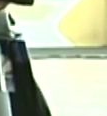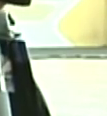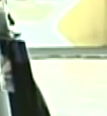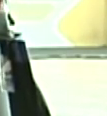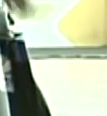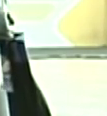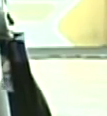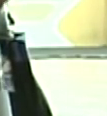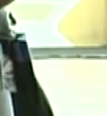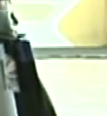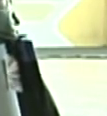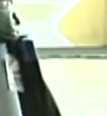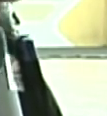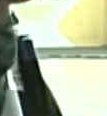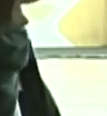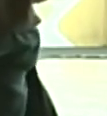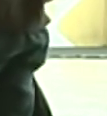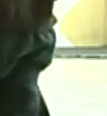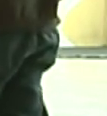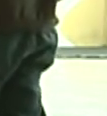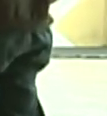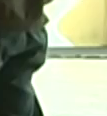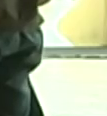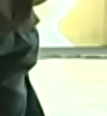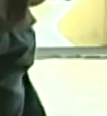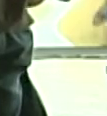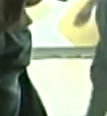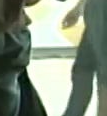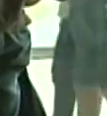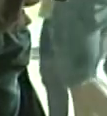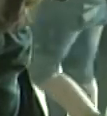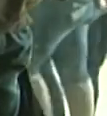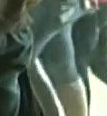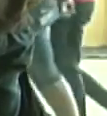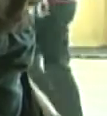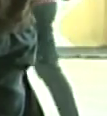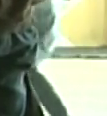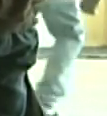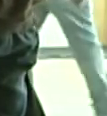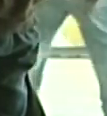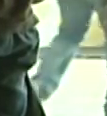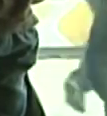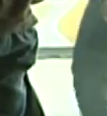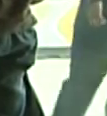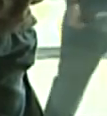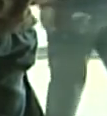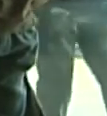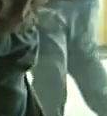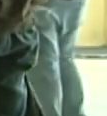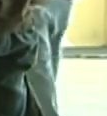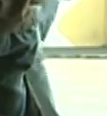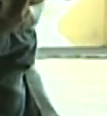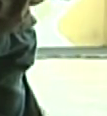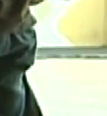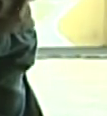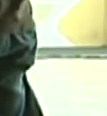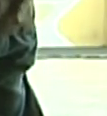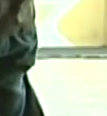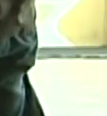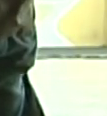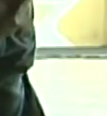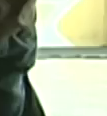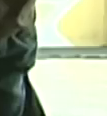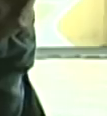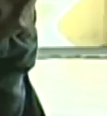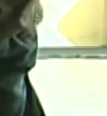por el partido socialista unido de Venezuela para la alcaldía de Caracas es Erika Faria así lo anunció hace pocos momentos nosotros vamos a